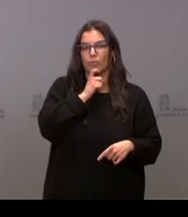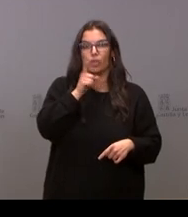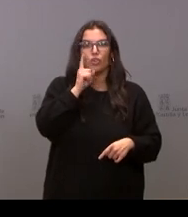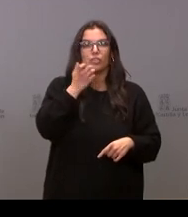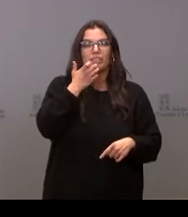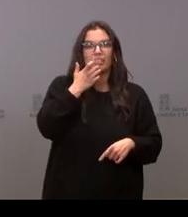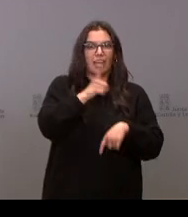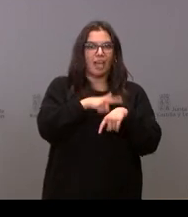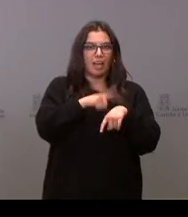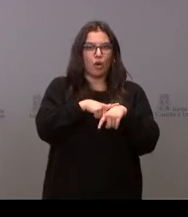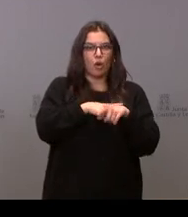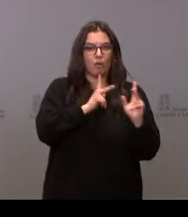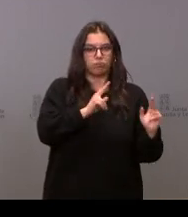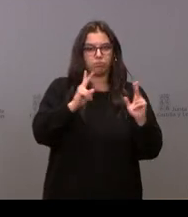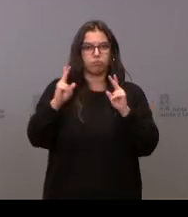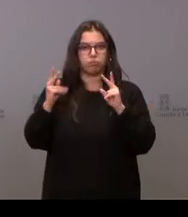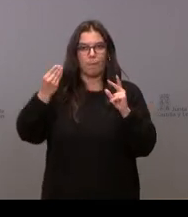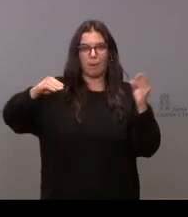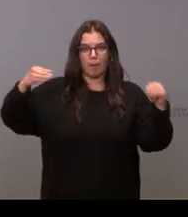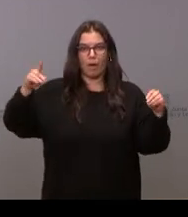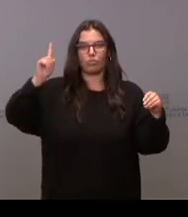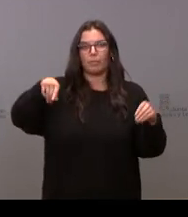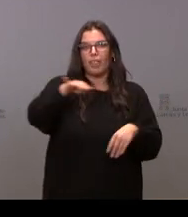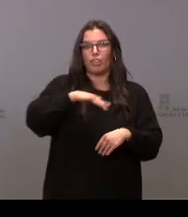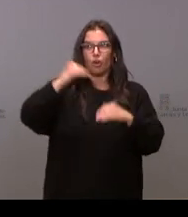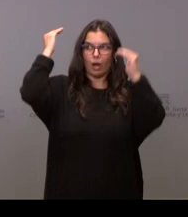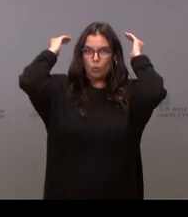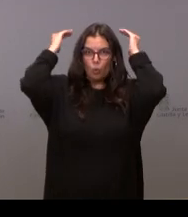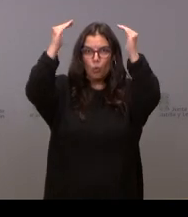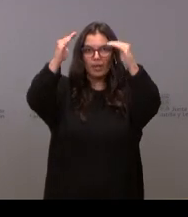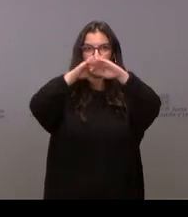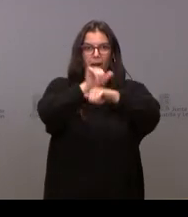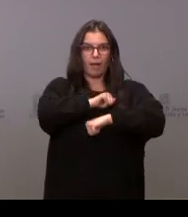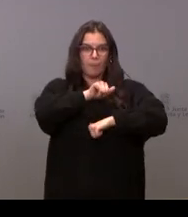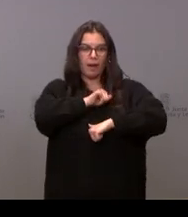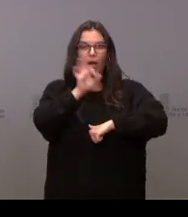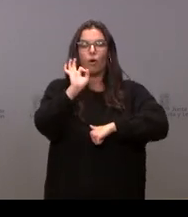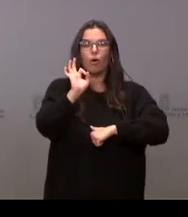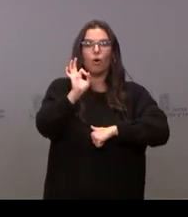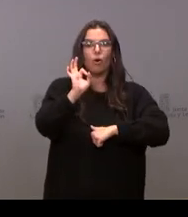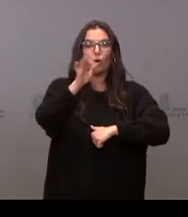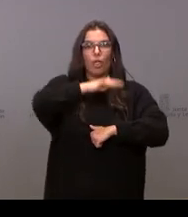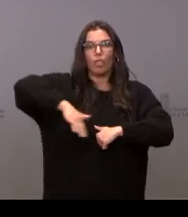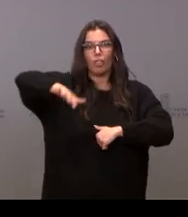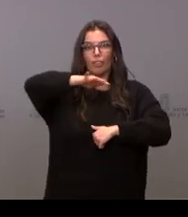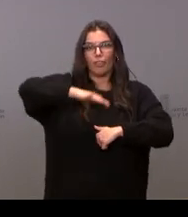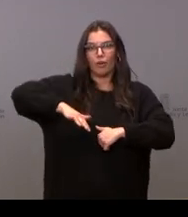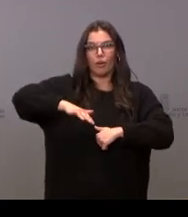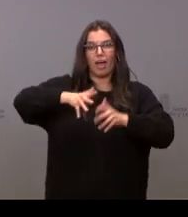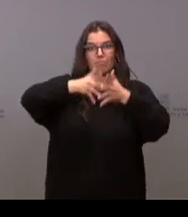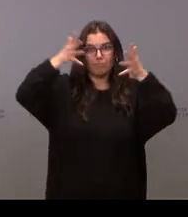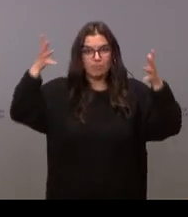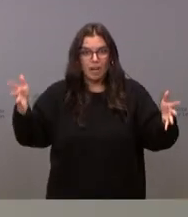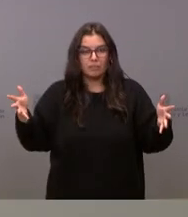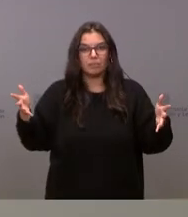más franjas horarias si habrá zonas cubiertas para la espera o si se va a ampliar los espacios considerados como vacunódromos